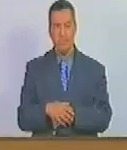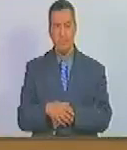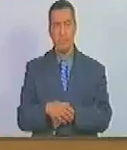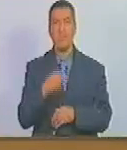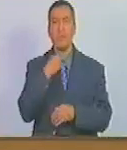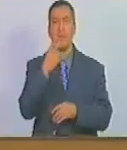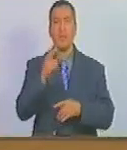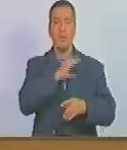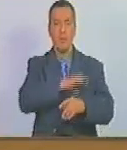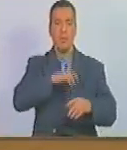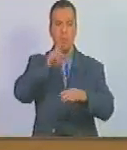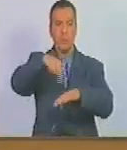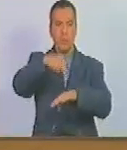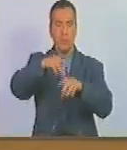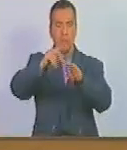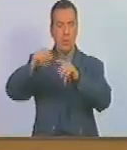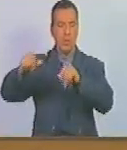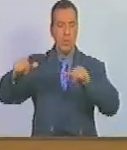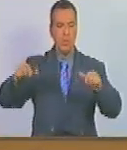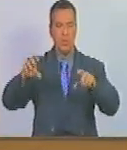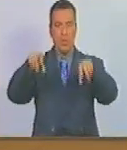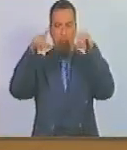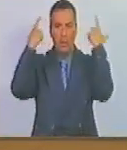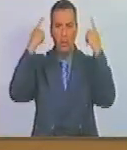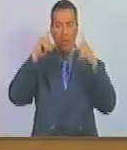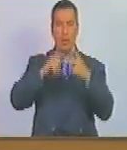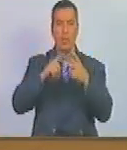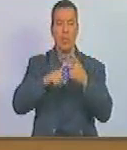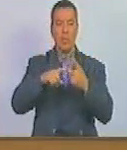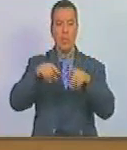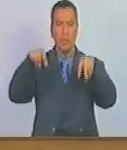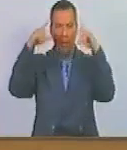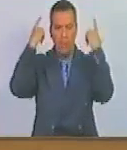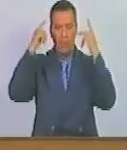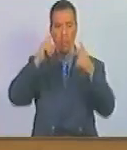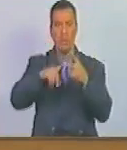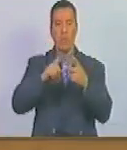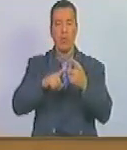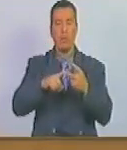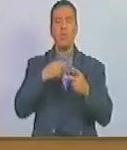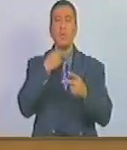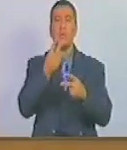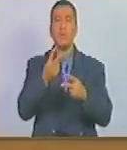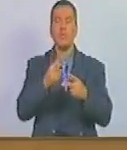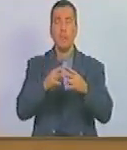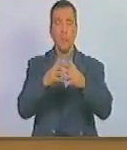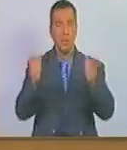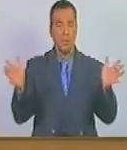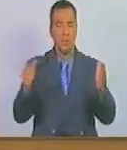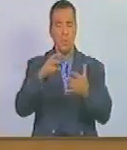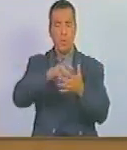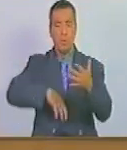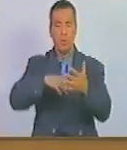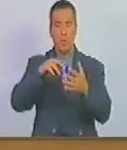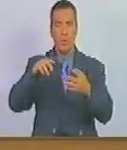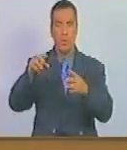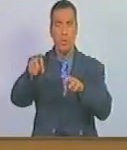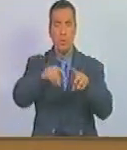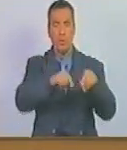vocero de la Comisión de Nacional de Tierras de La Guaira Estado La Guaira poseeros del Frente Amplio de la Agricultura Urbana